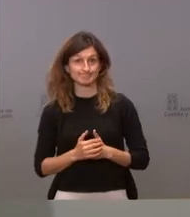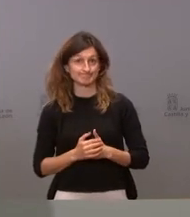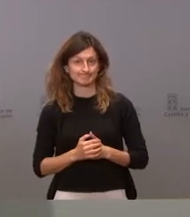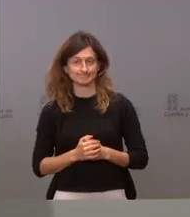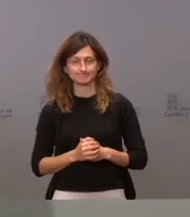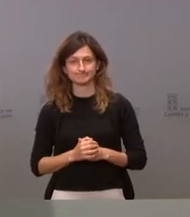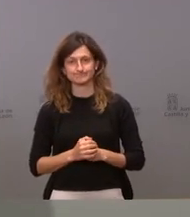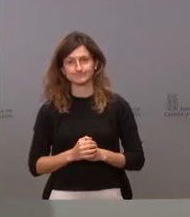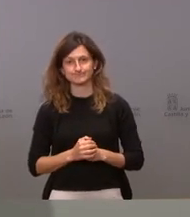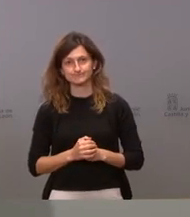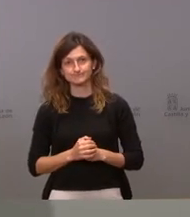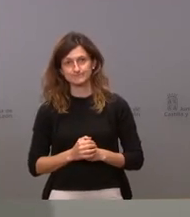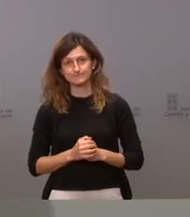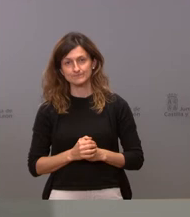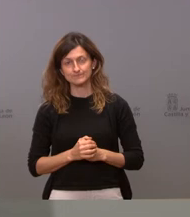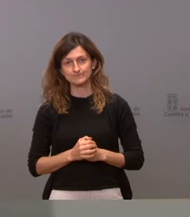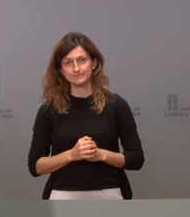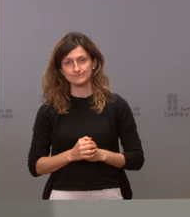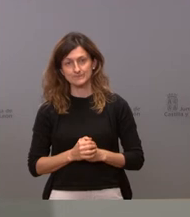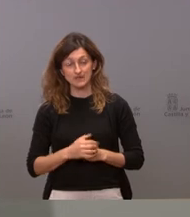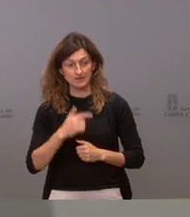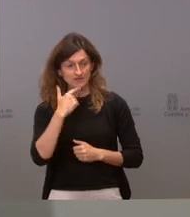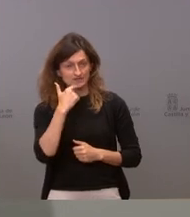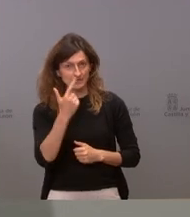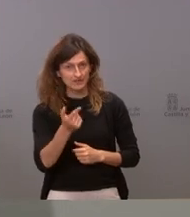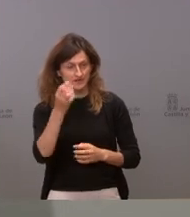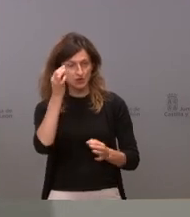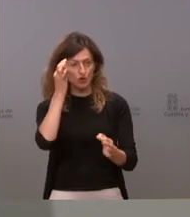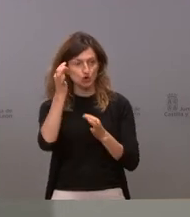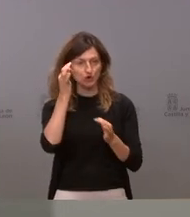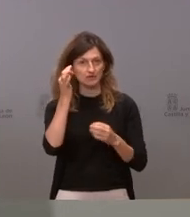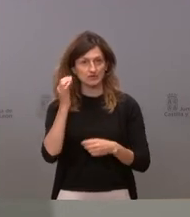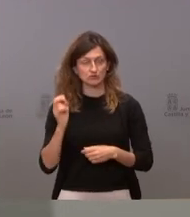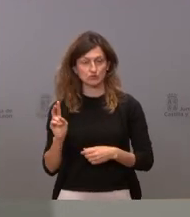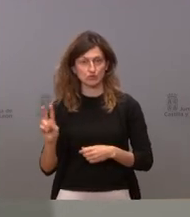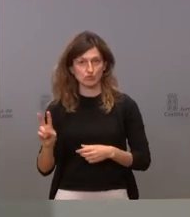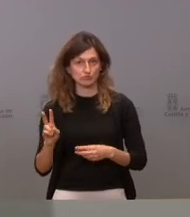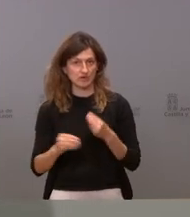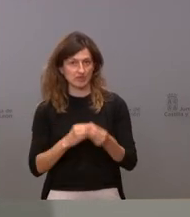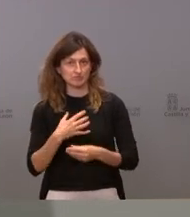y he de decirles que que en concreto hay alguno que nos está ganando el sueldo